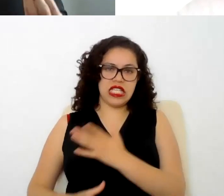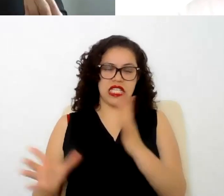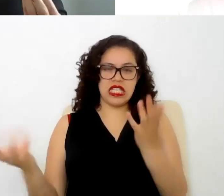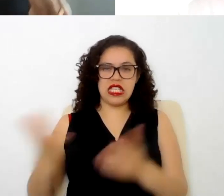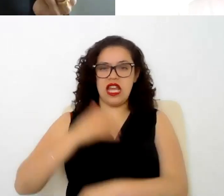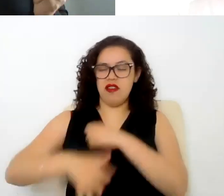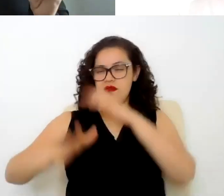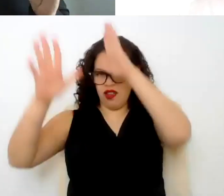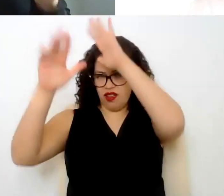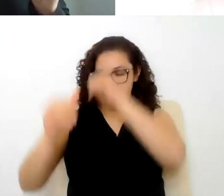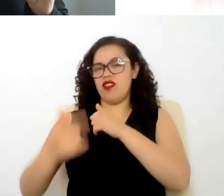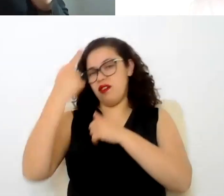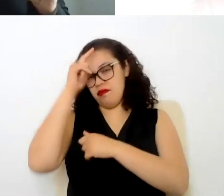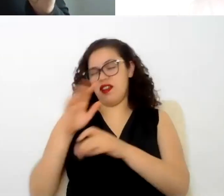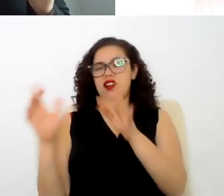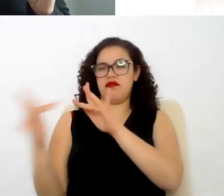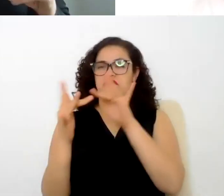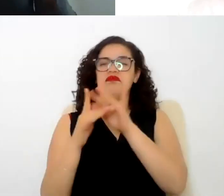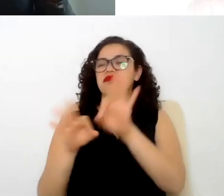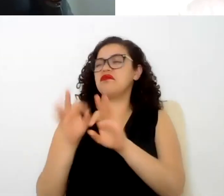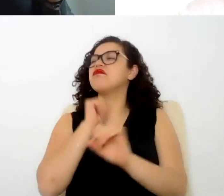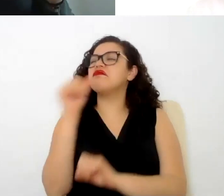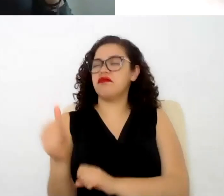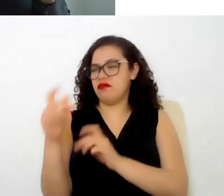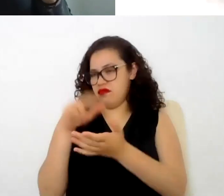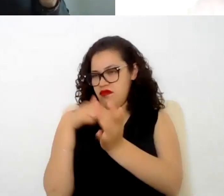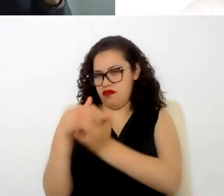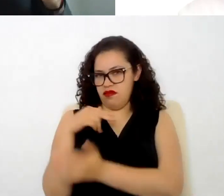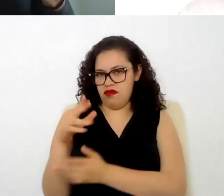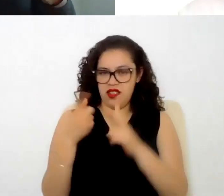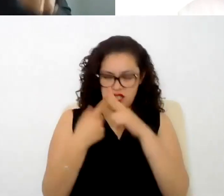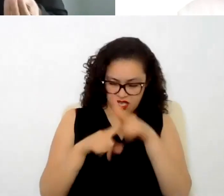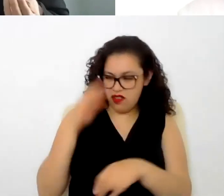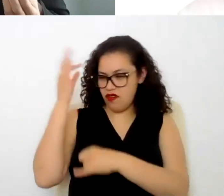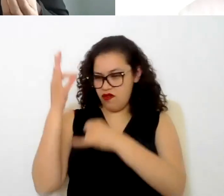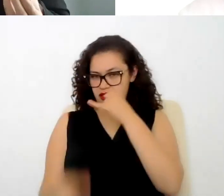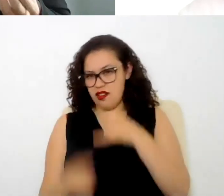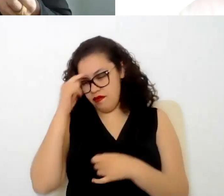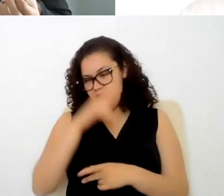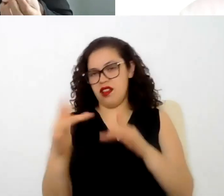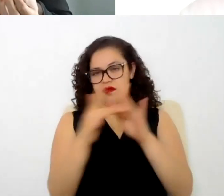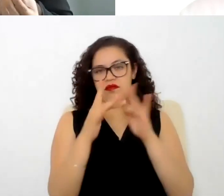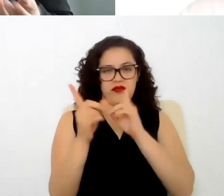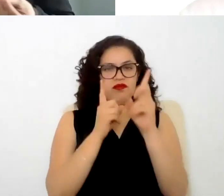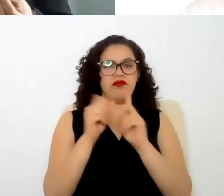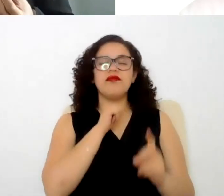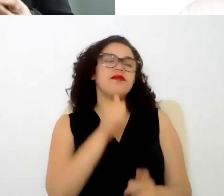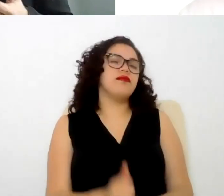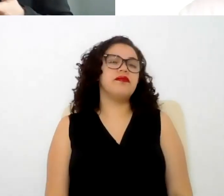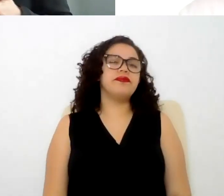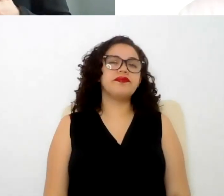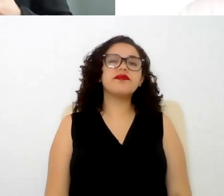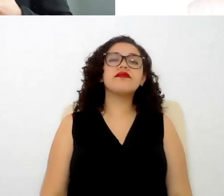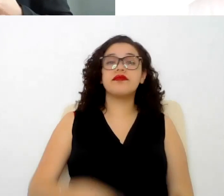relación laboral entonces es así como acreditamos el inicio y el fin de dicha relación y efectivamente ese